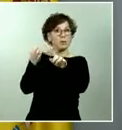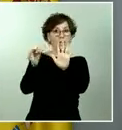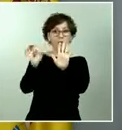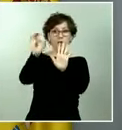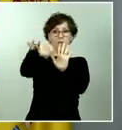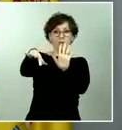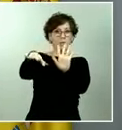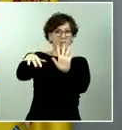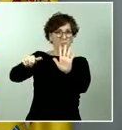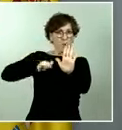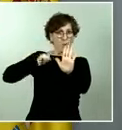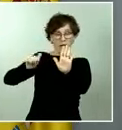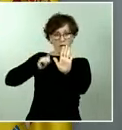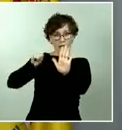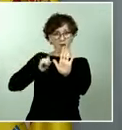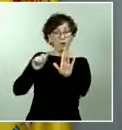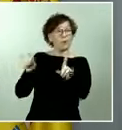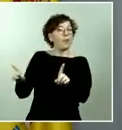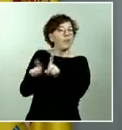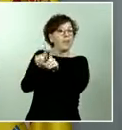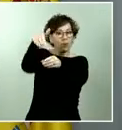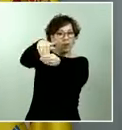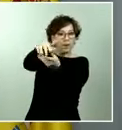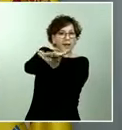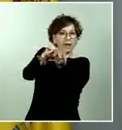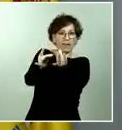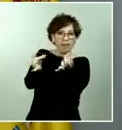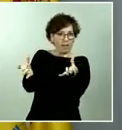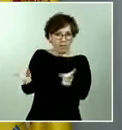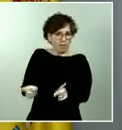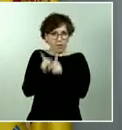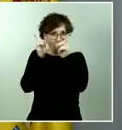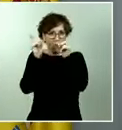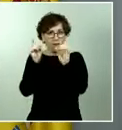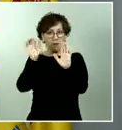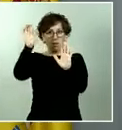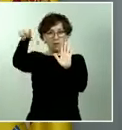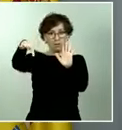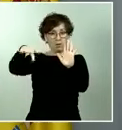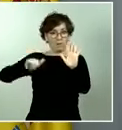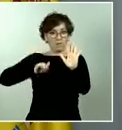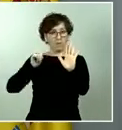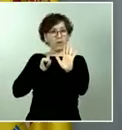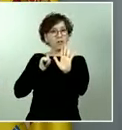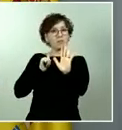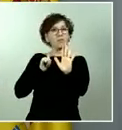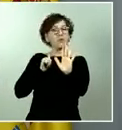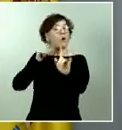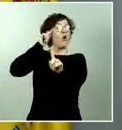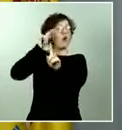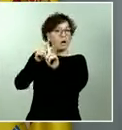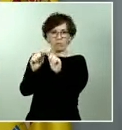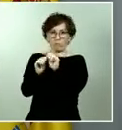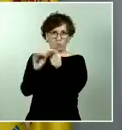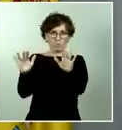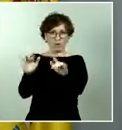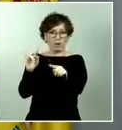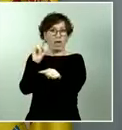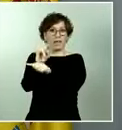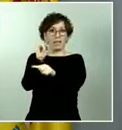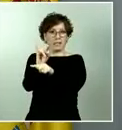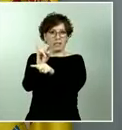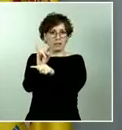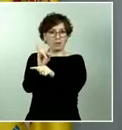contenido real de la información y con una finalidad concreta a engañar bien con un fin lucrativo como he dicho anteriormente